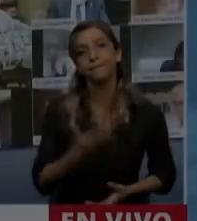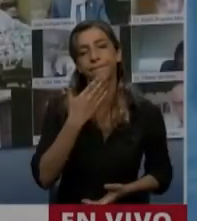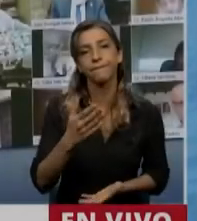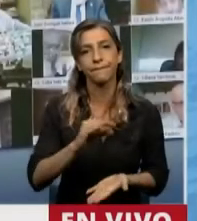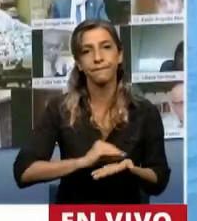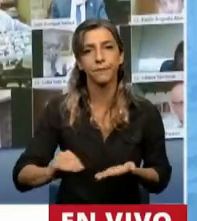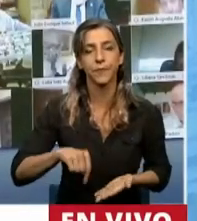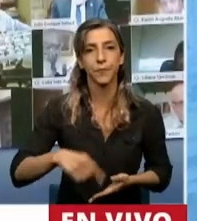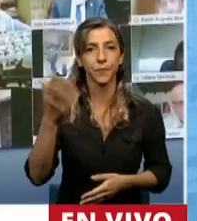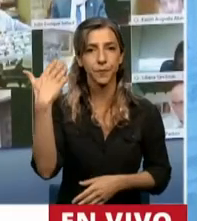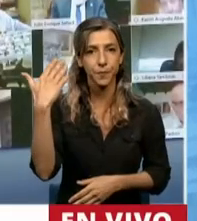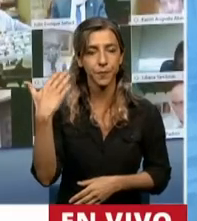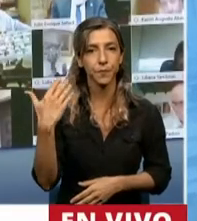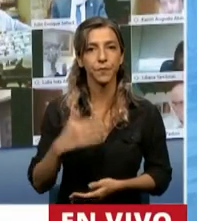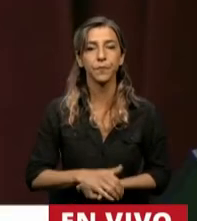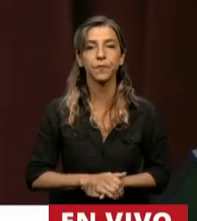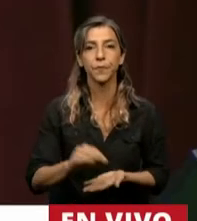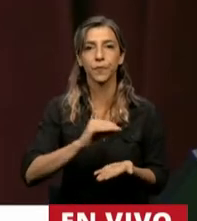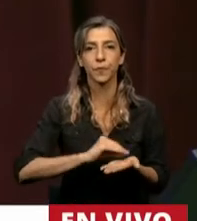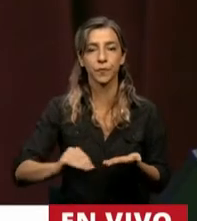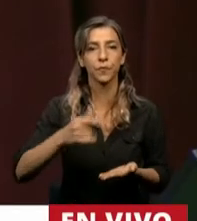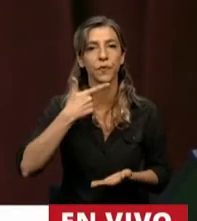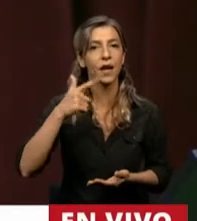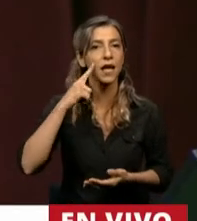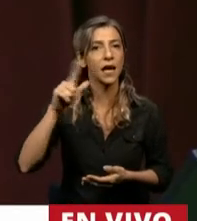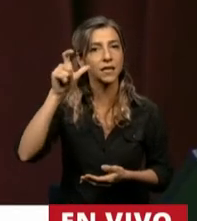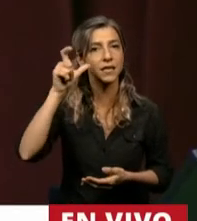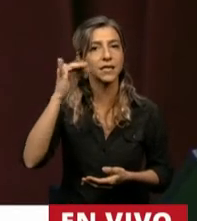Tiene la palabra la diputada Silley Vanessa.